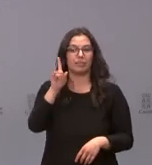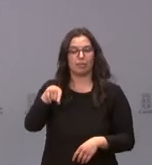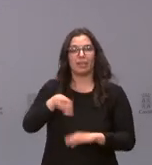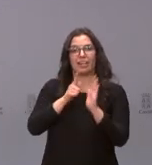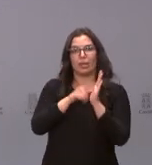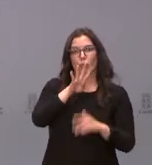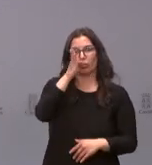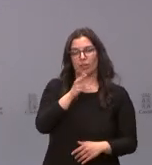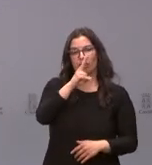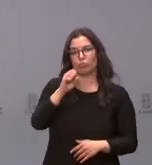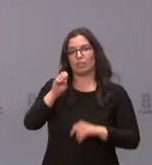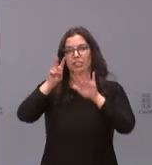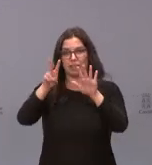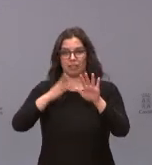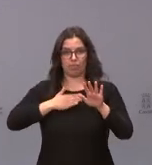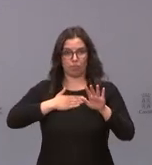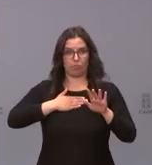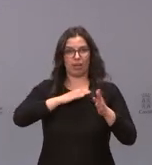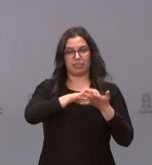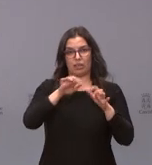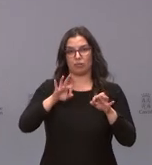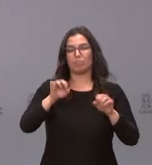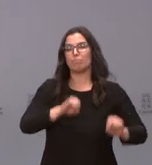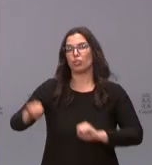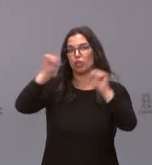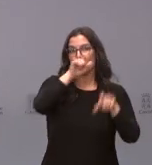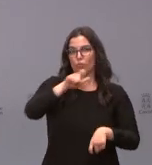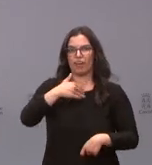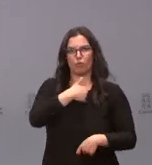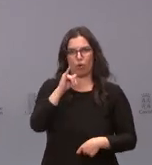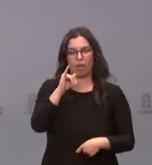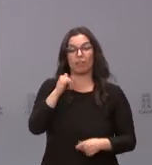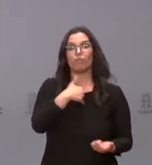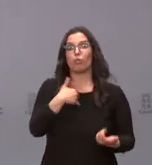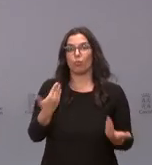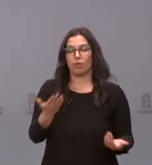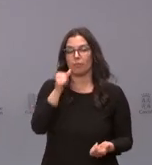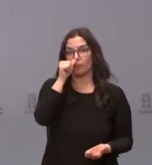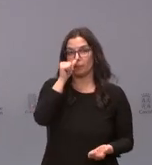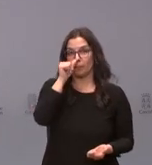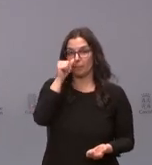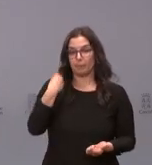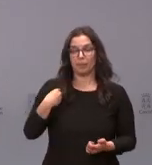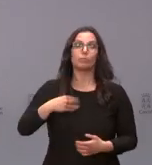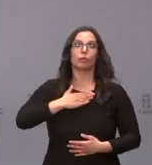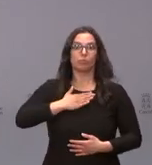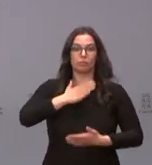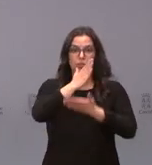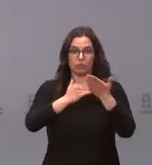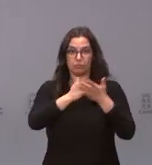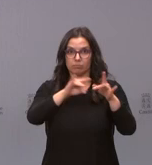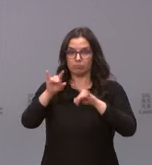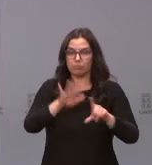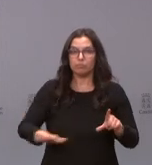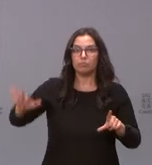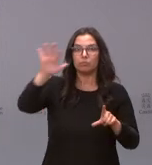.2007, nuestra Ley de Castilla y León de Protección Ciudadana. Y, bueno, pues ese papel es que dentro de la autonomía y de la potestad de autoorganización